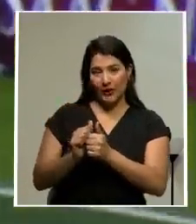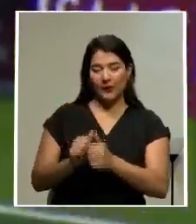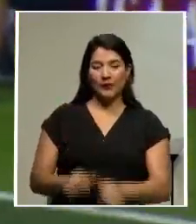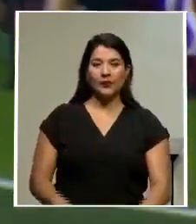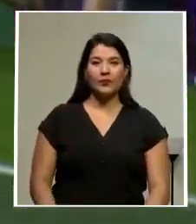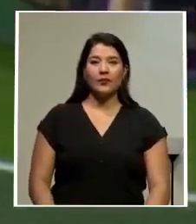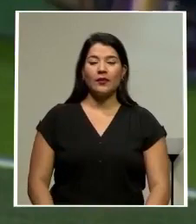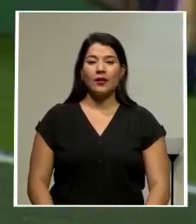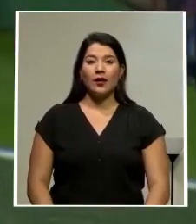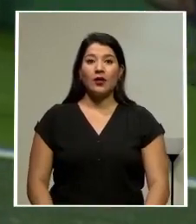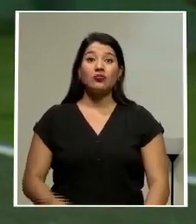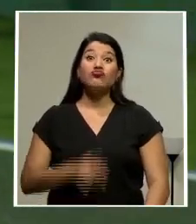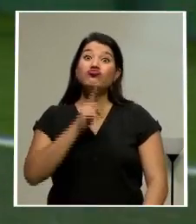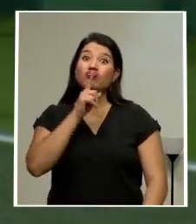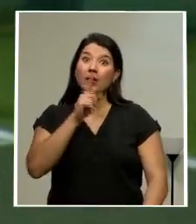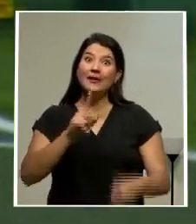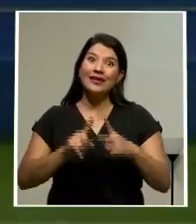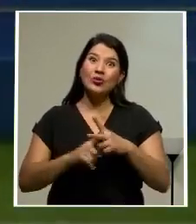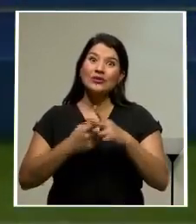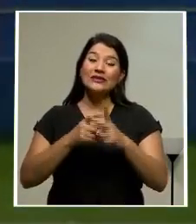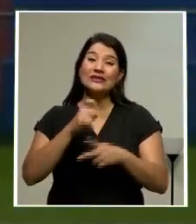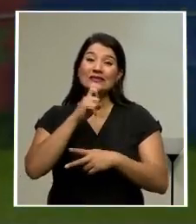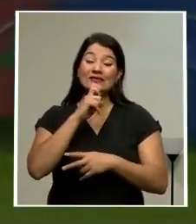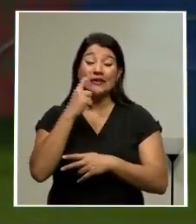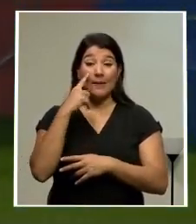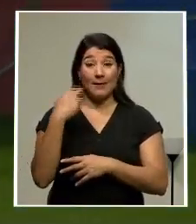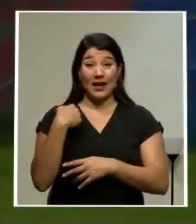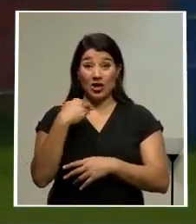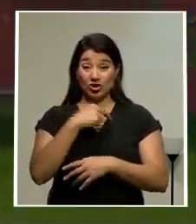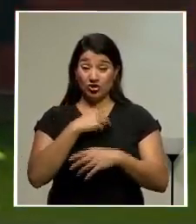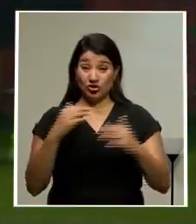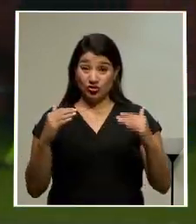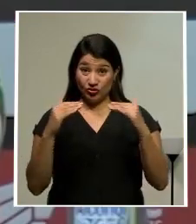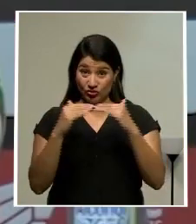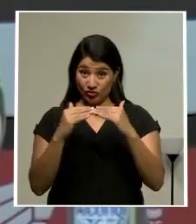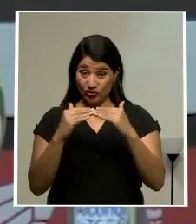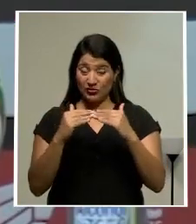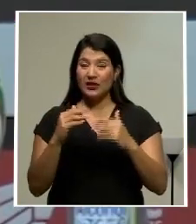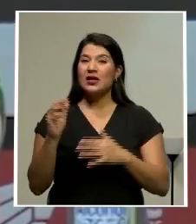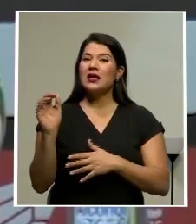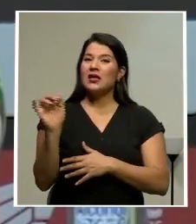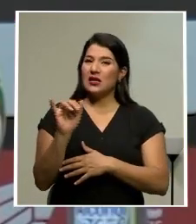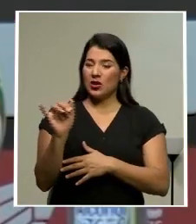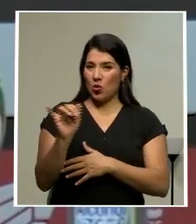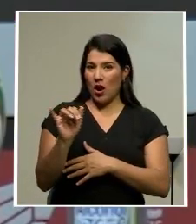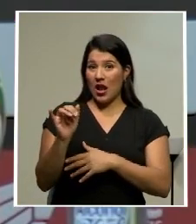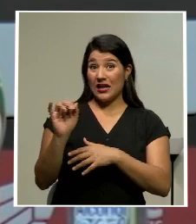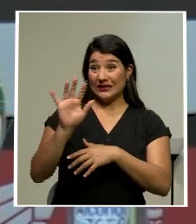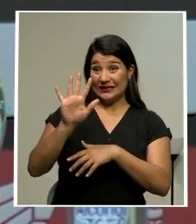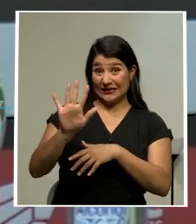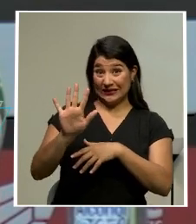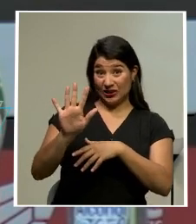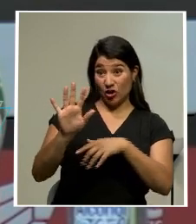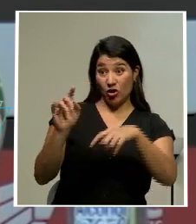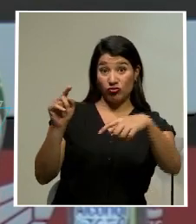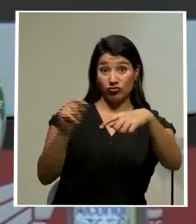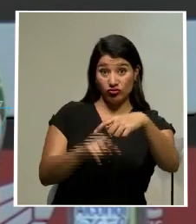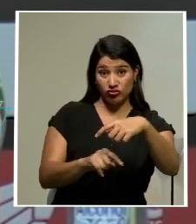Ha sido un arranque difícil para nosotros, con dos empates, a pesar también de convertir cinco goles, nos convirtieron cinco goles.